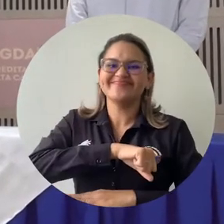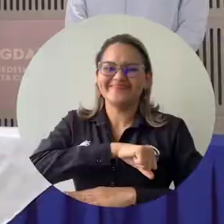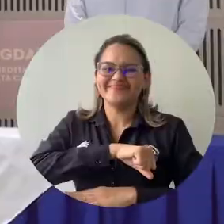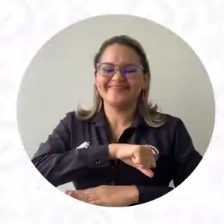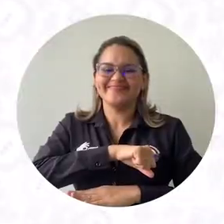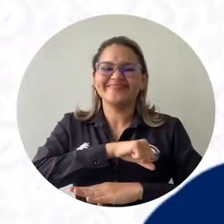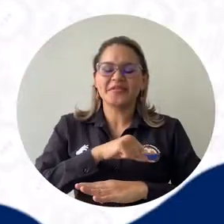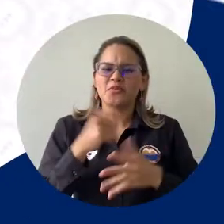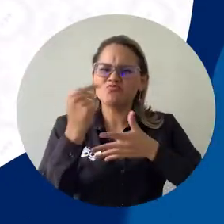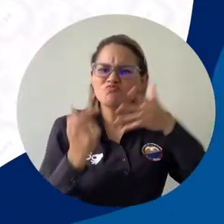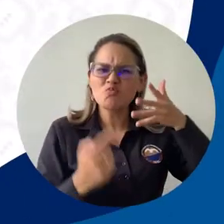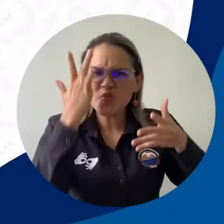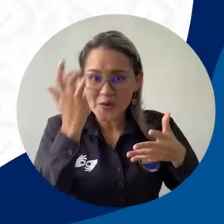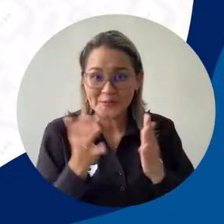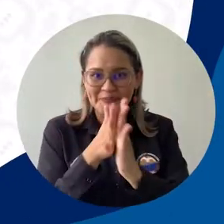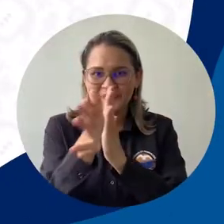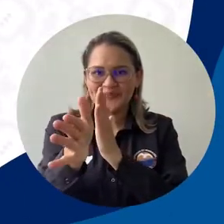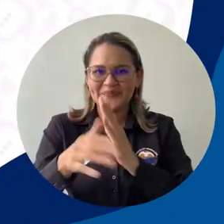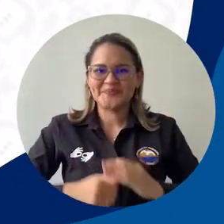exaltarlo.